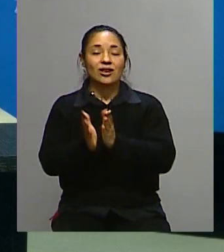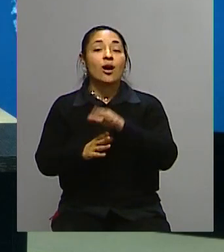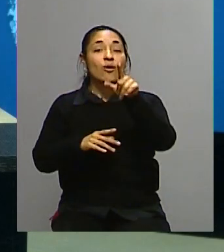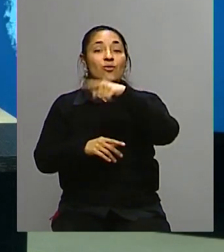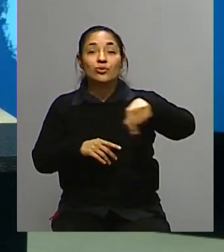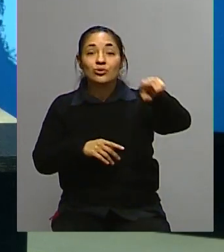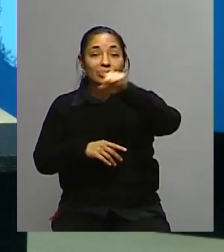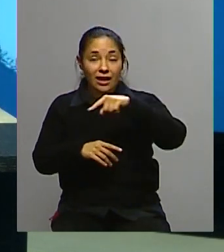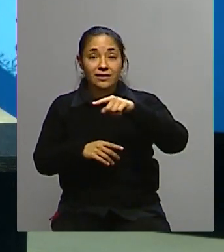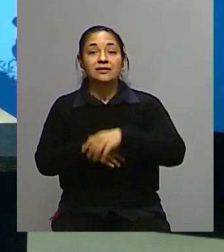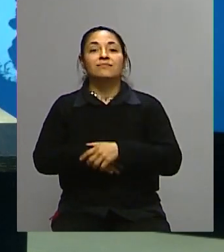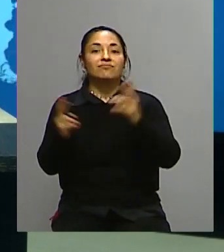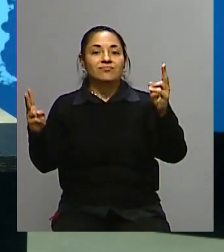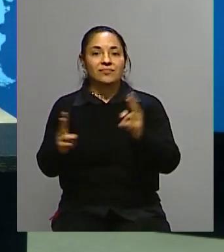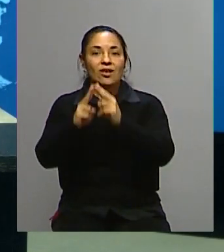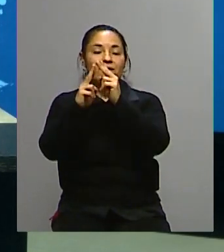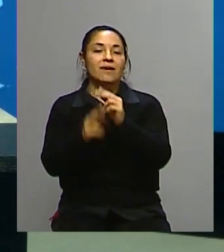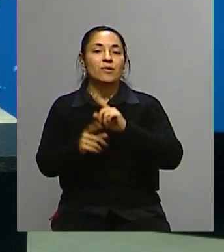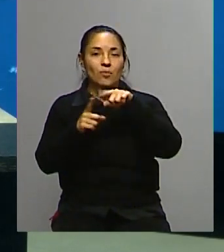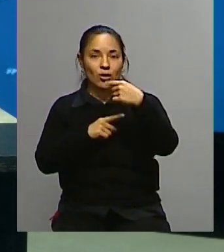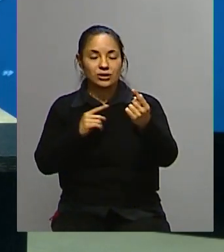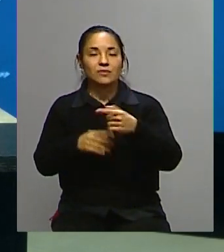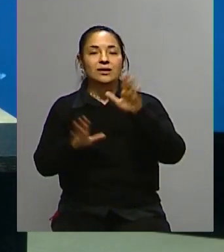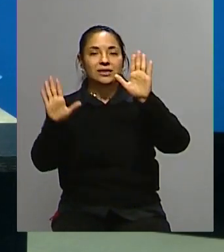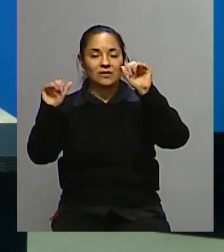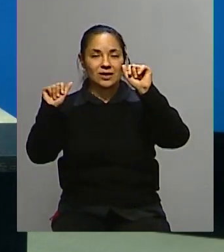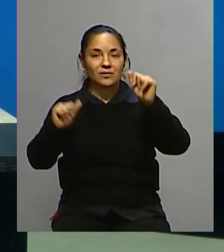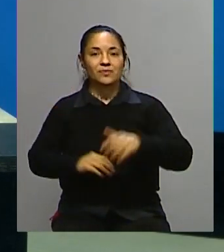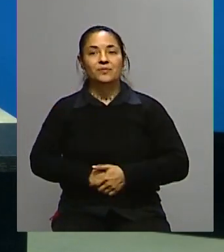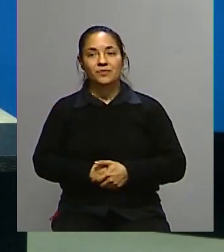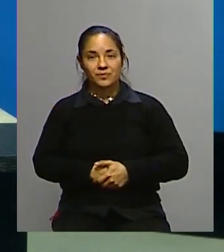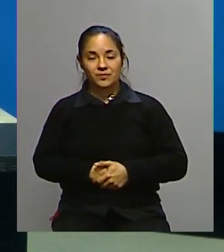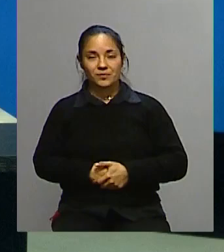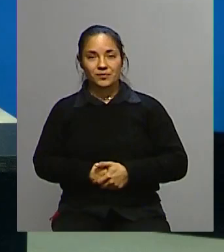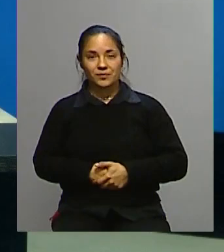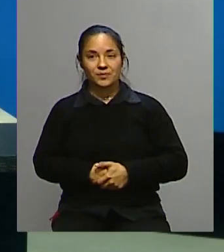a ustedes a reencontrarnos, por supuesto, en la próxima edición. Será hasta ese momento. Muchas gracias. Hasta luego.